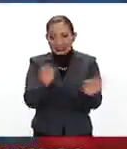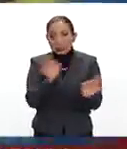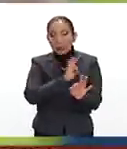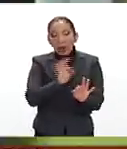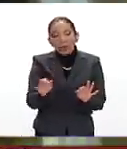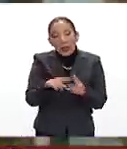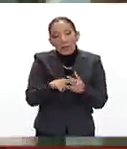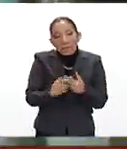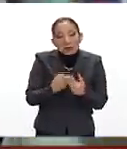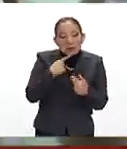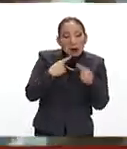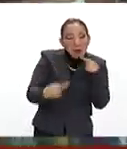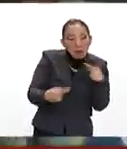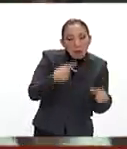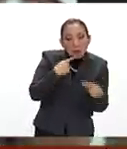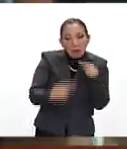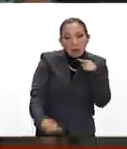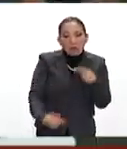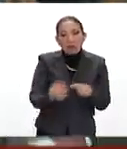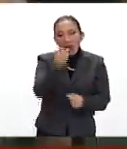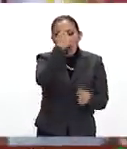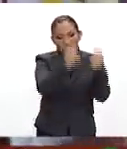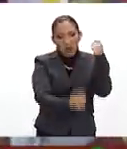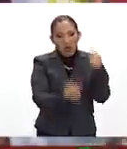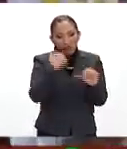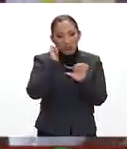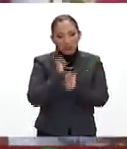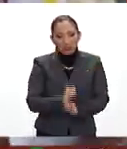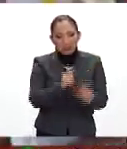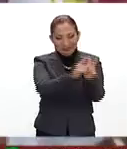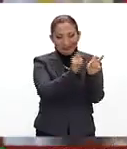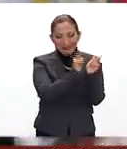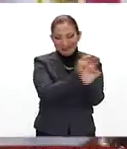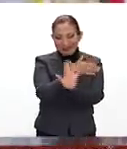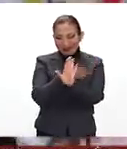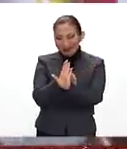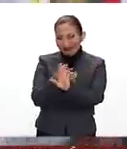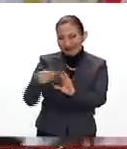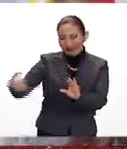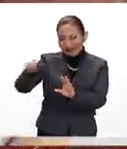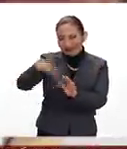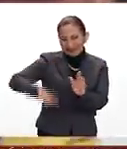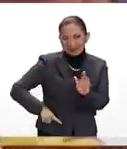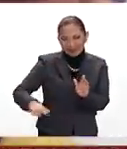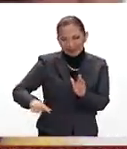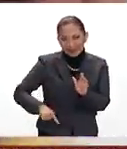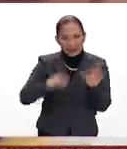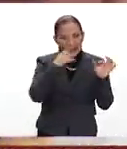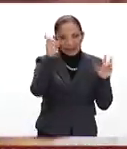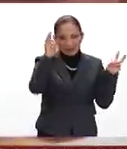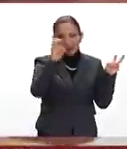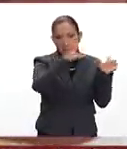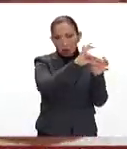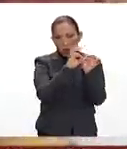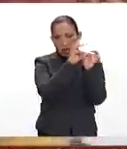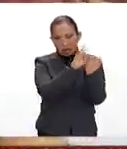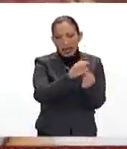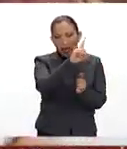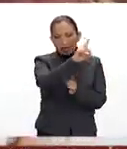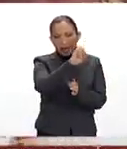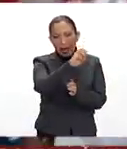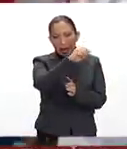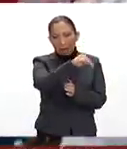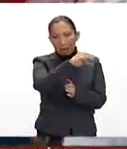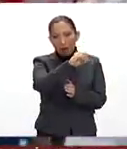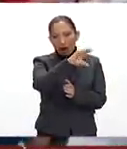inicio del diálogo, varios voceros de la oposición de la mesa de la Unidad Democrática, que es una alianza